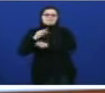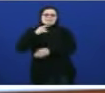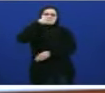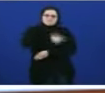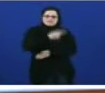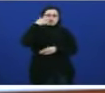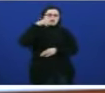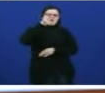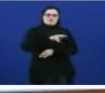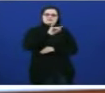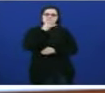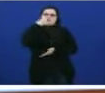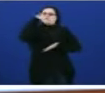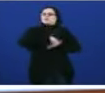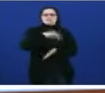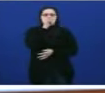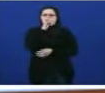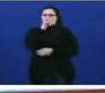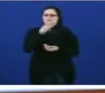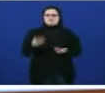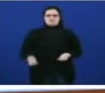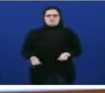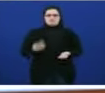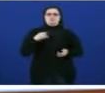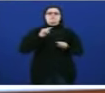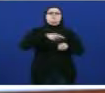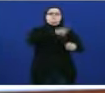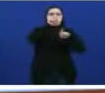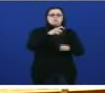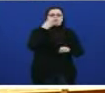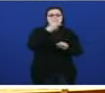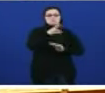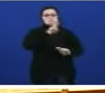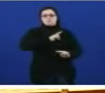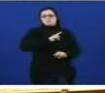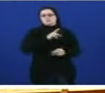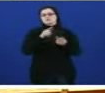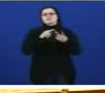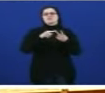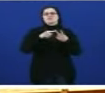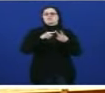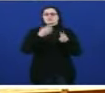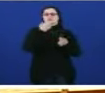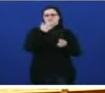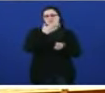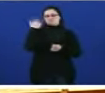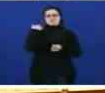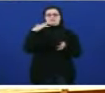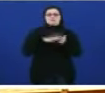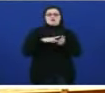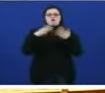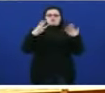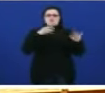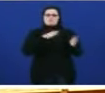non están recibindo a súa prestación. Primeira pregunta que terá que responder. Segunda, o pasado día do 8 de marzo